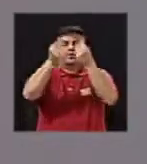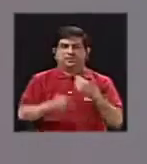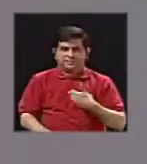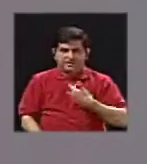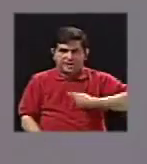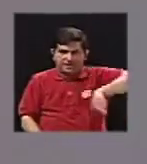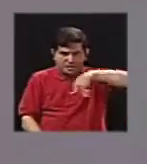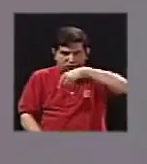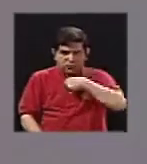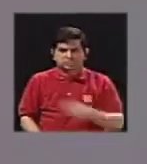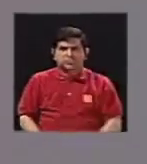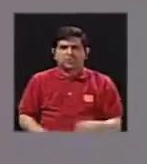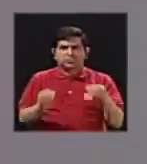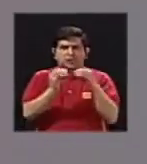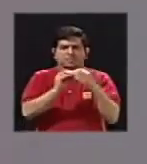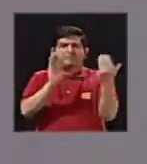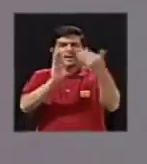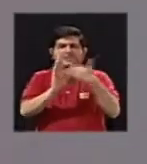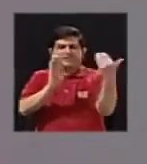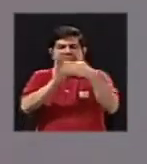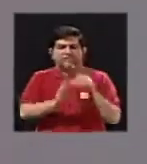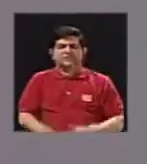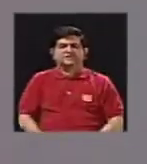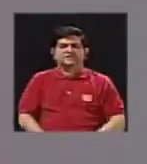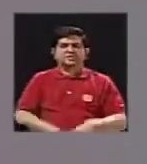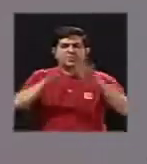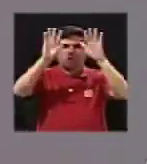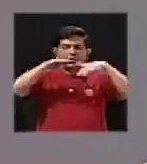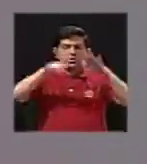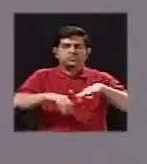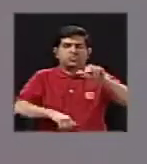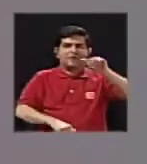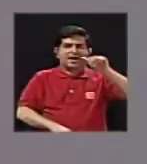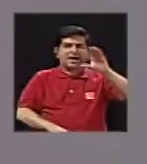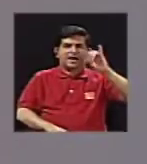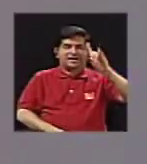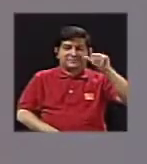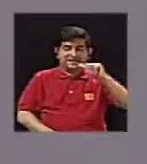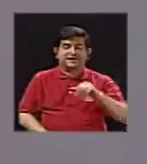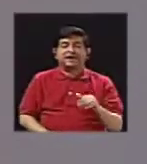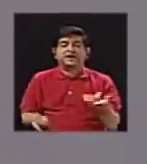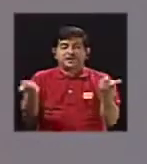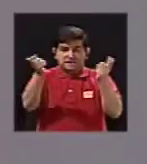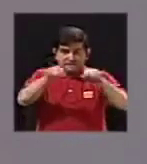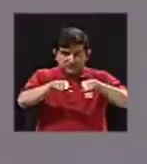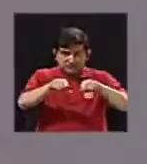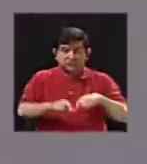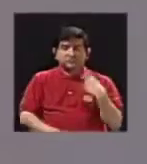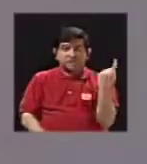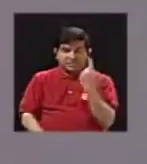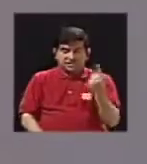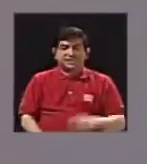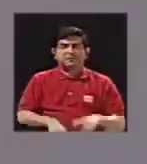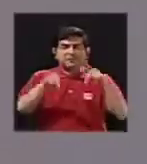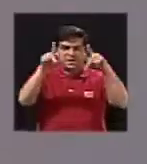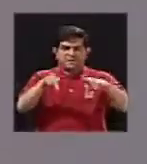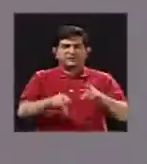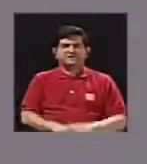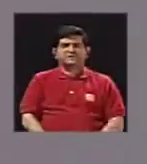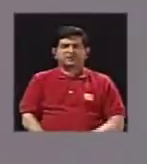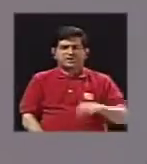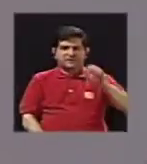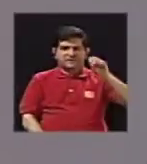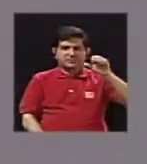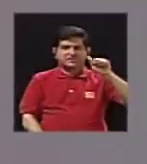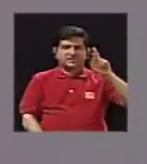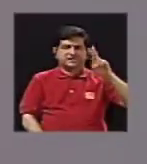habríamos, tendríamos mayor repercusión de lluvia ácida. Siempre hay lluvia ácida. En los pobladores, por ejemplo, de Sarchí, bajo del Toro, ellos